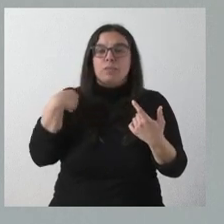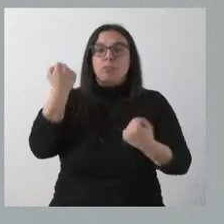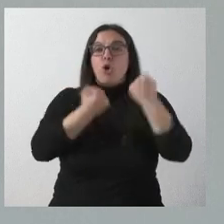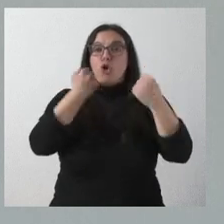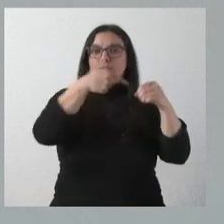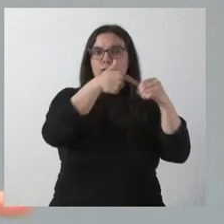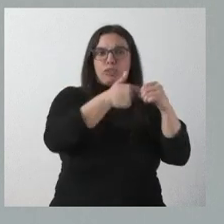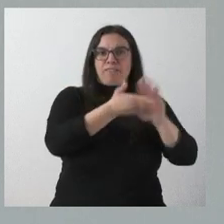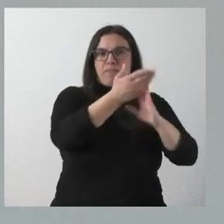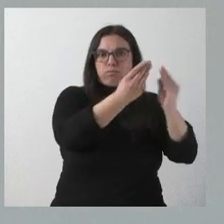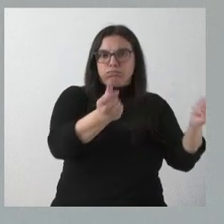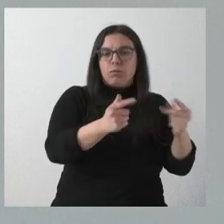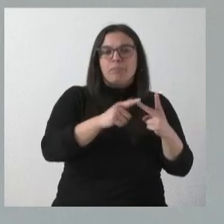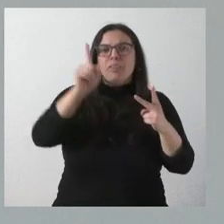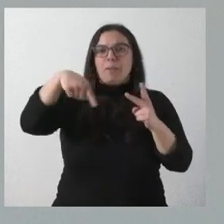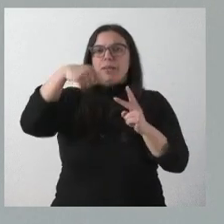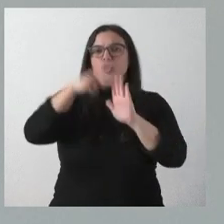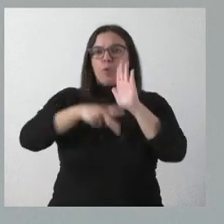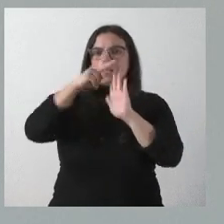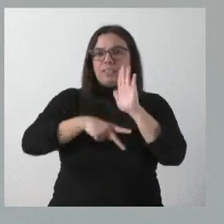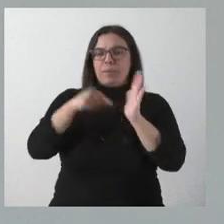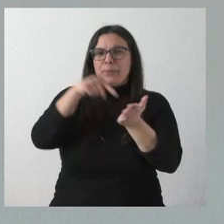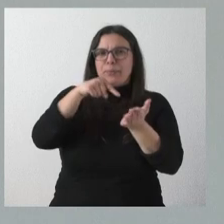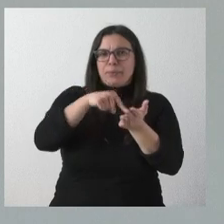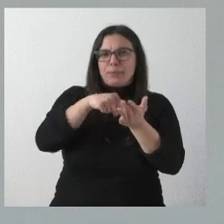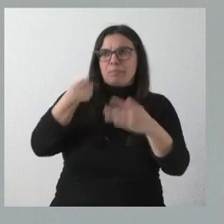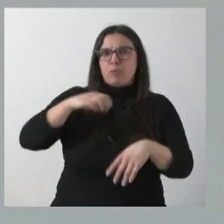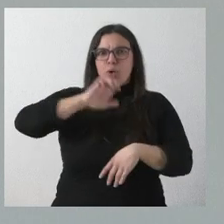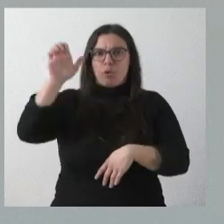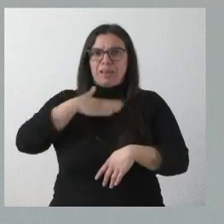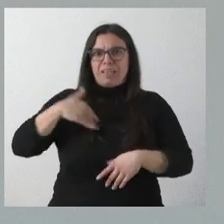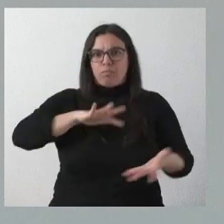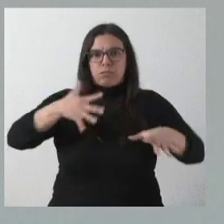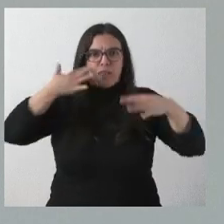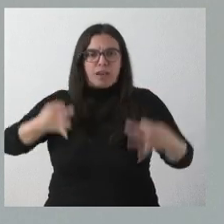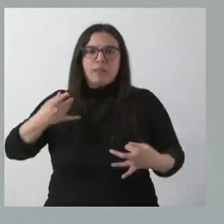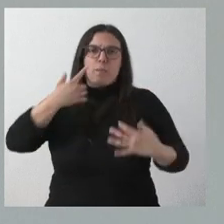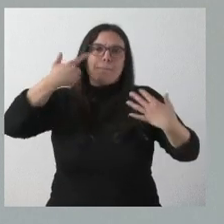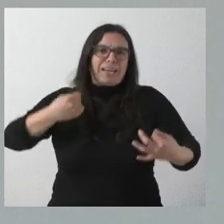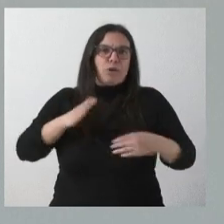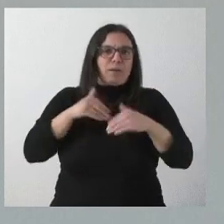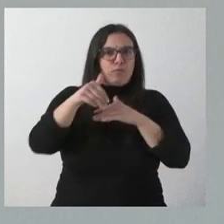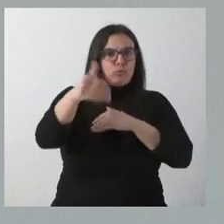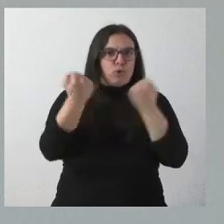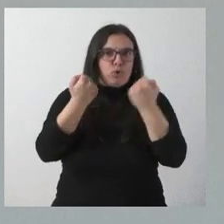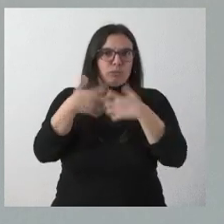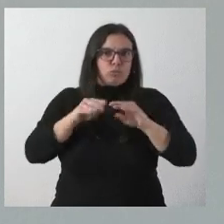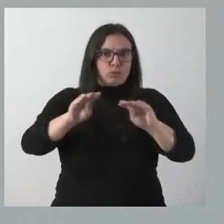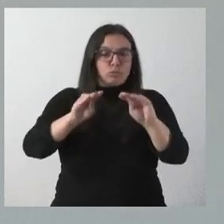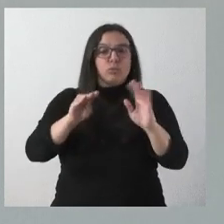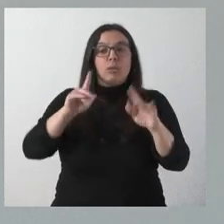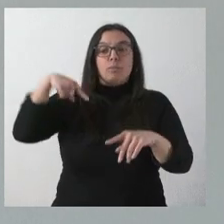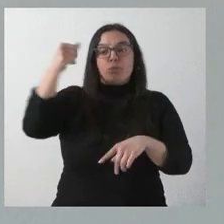combustión, la muy exigente normativa del Euro 7 que se quiere implantar. Son riesgos que están encima de la mesa. Nosotros, la próxima semana, nos